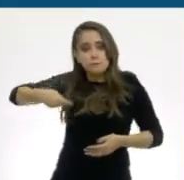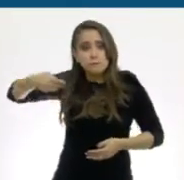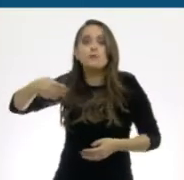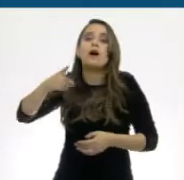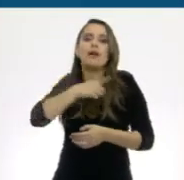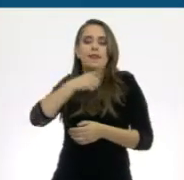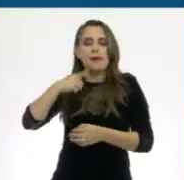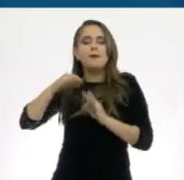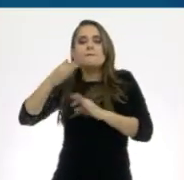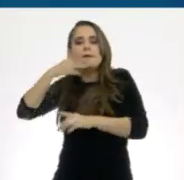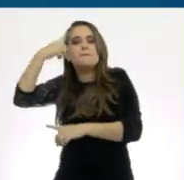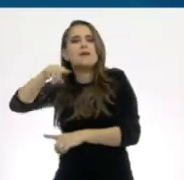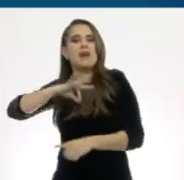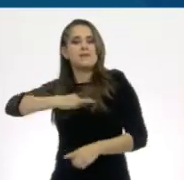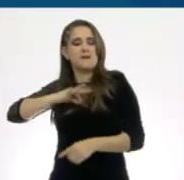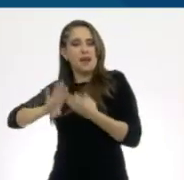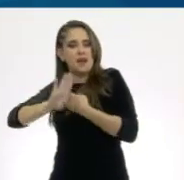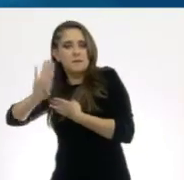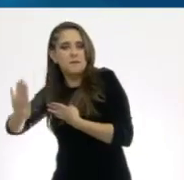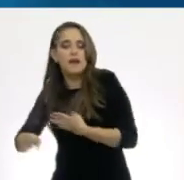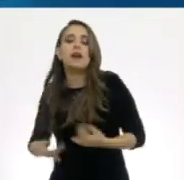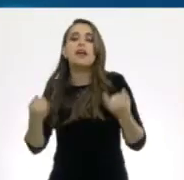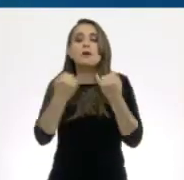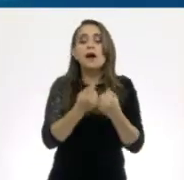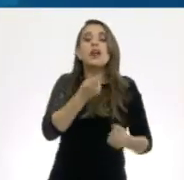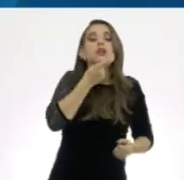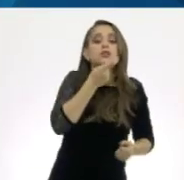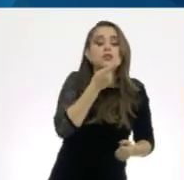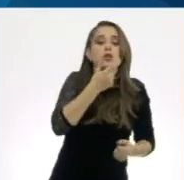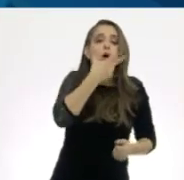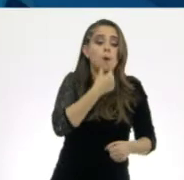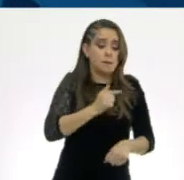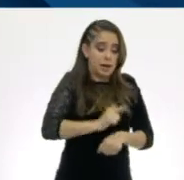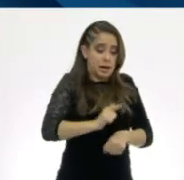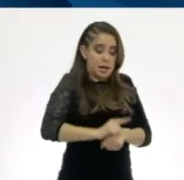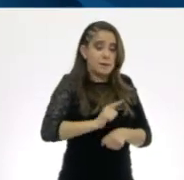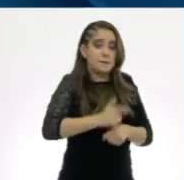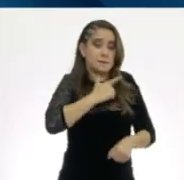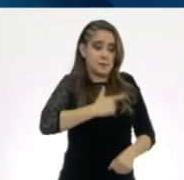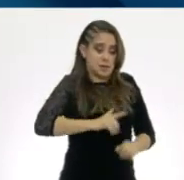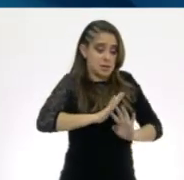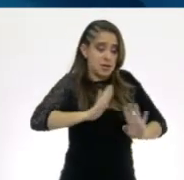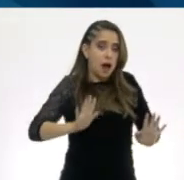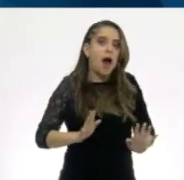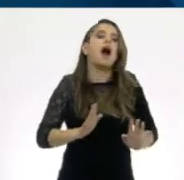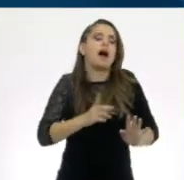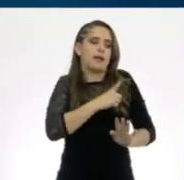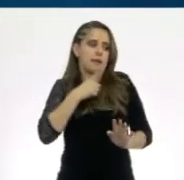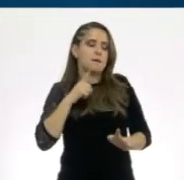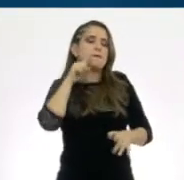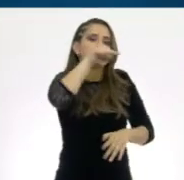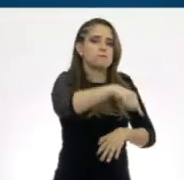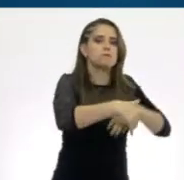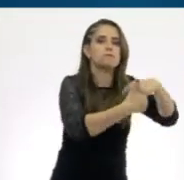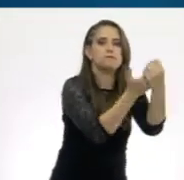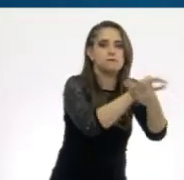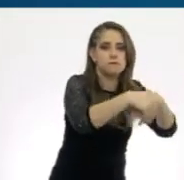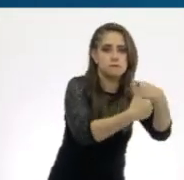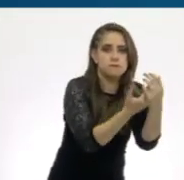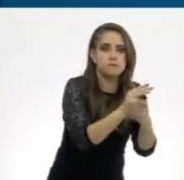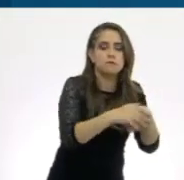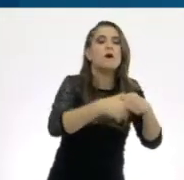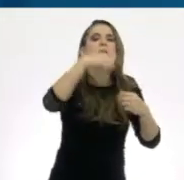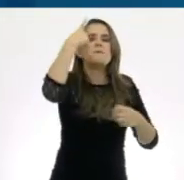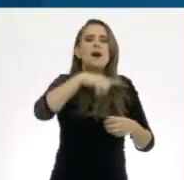caso de los niños, se recomienda que se laven las manos tanto antes como después de orinar para evitar el riesgo de